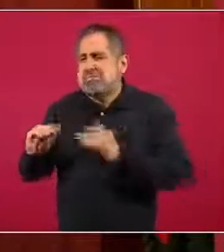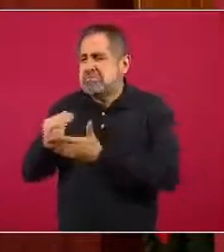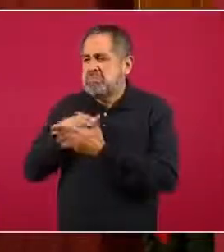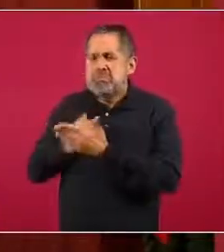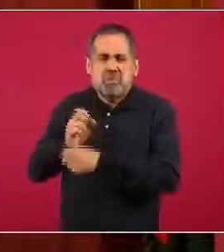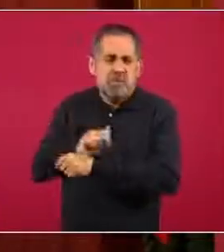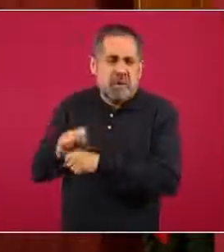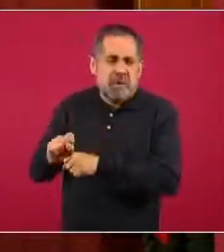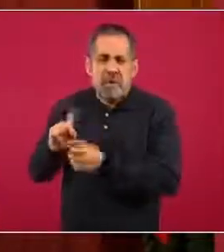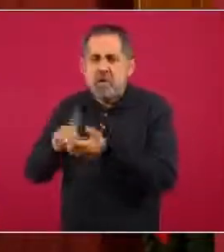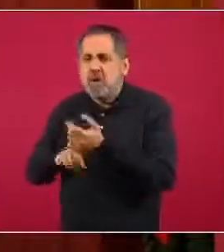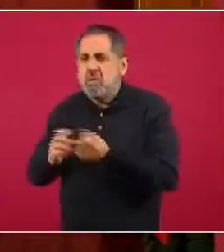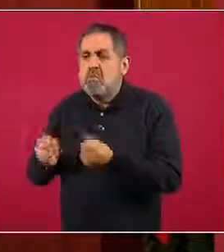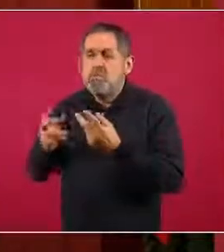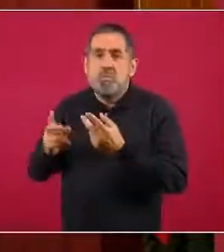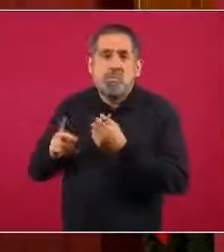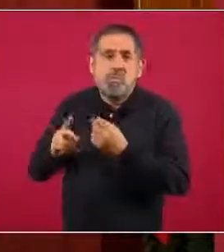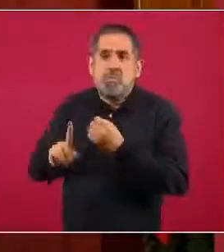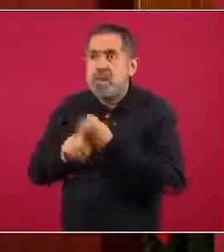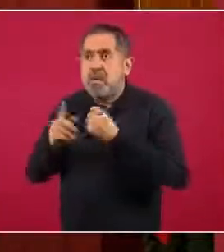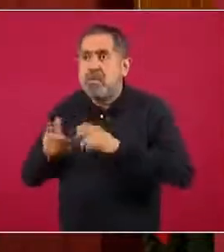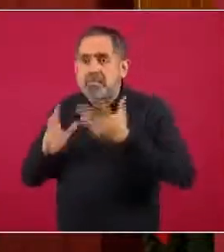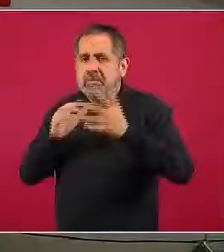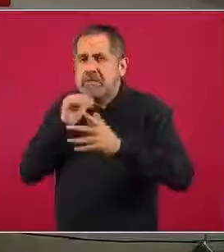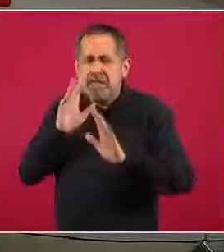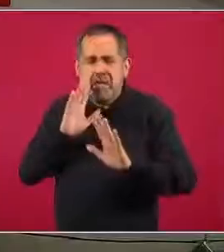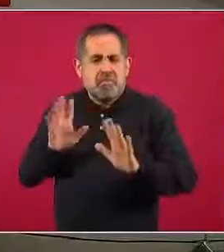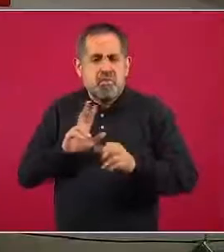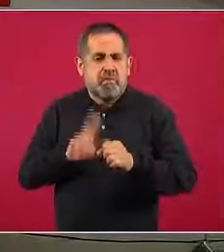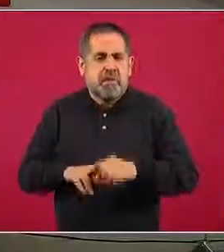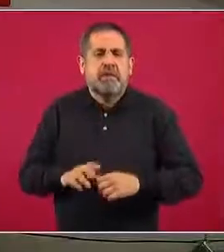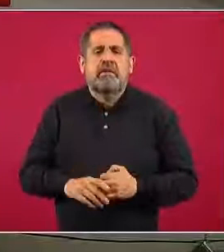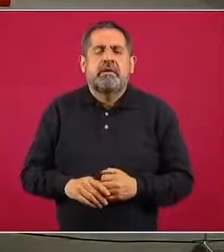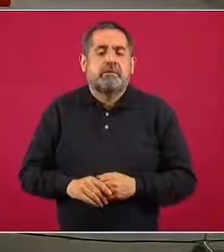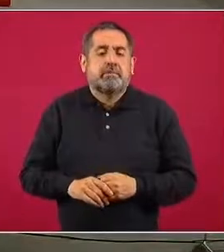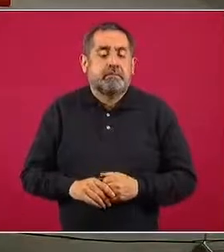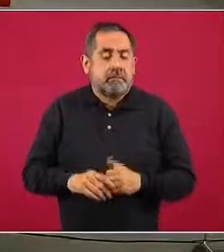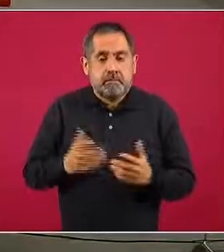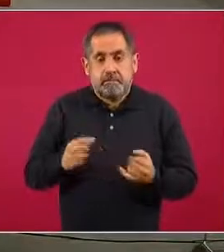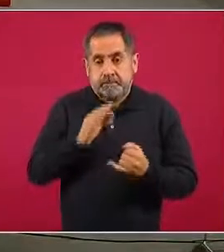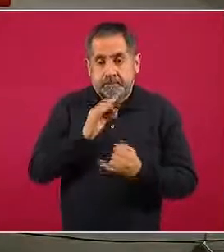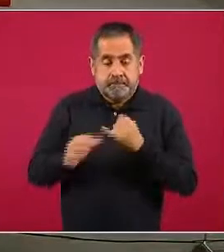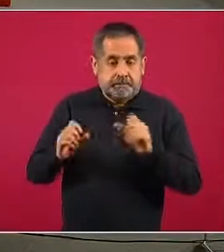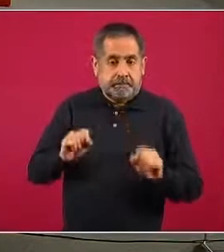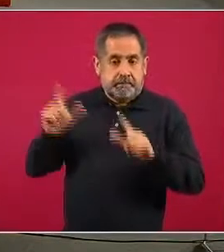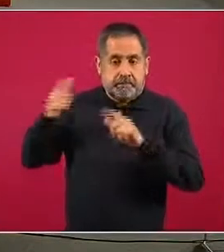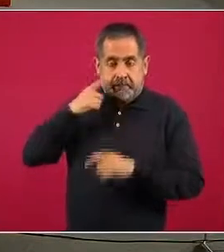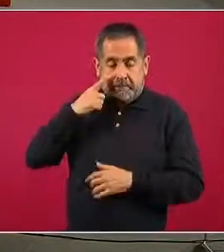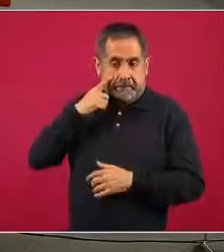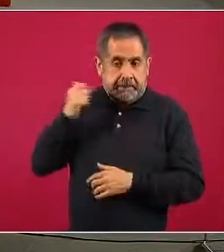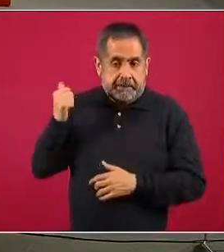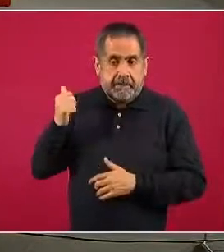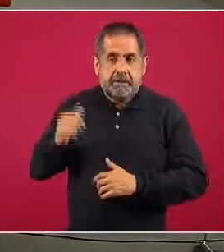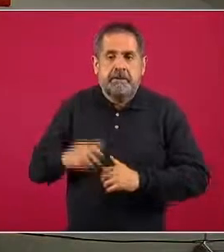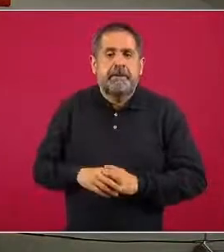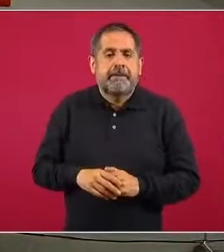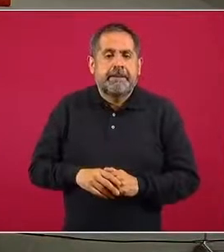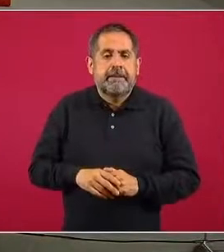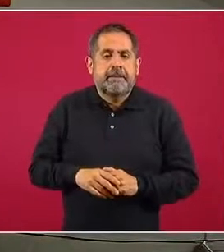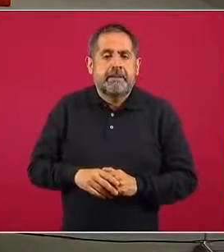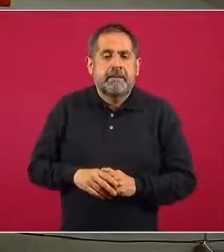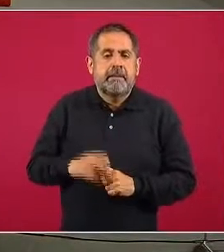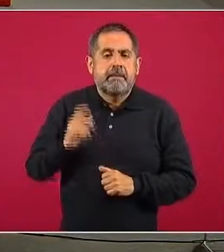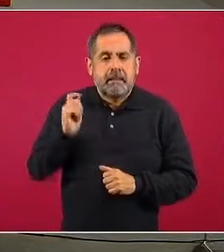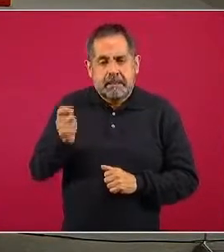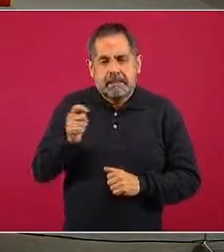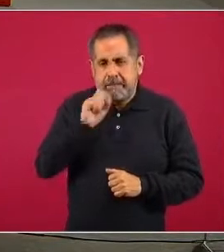y sin mayores sobresaltos, al menos observados. Y si vemos finalmente la última diapositiva, vemos